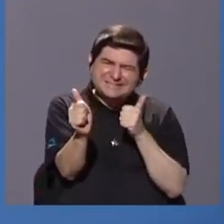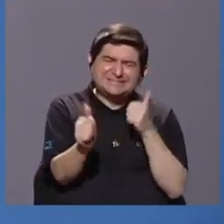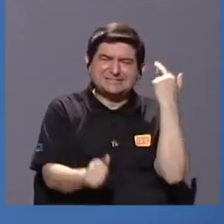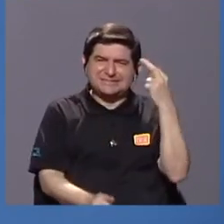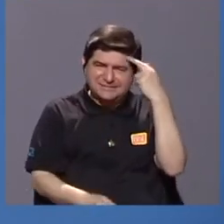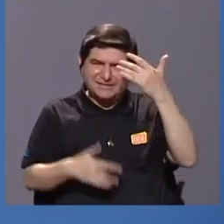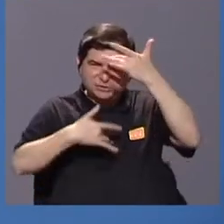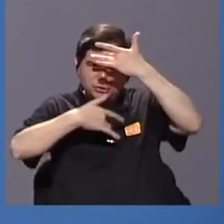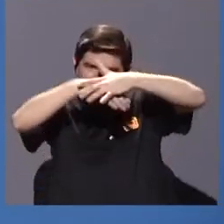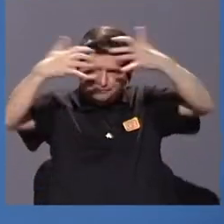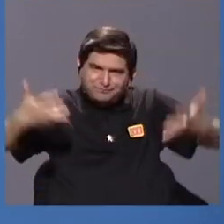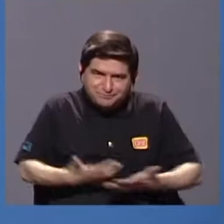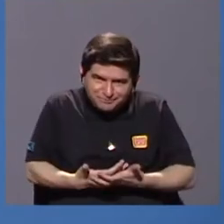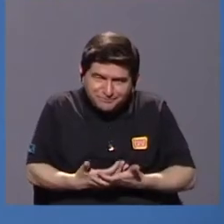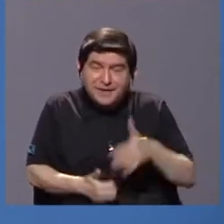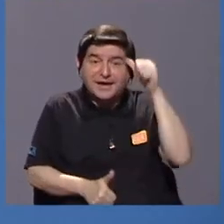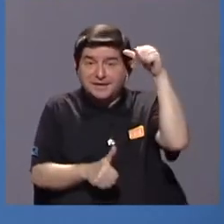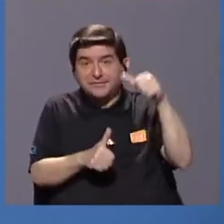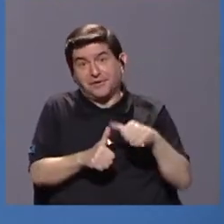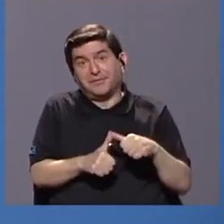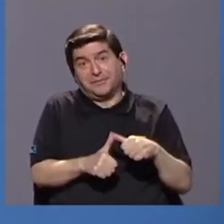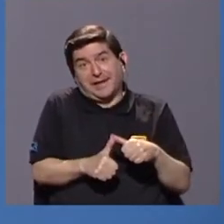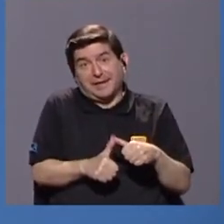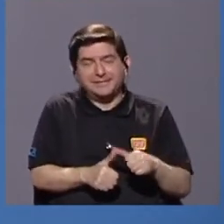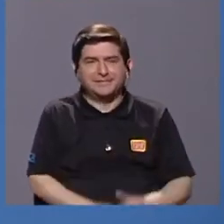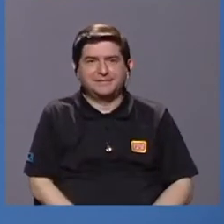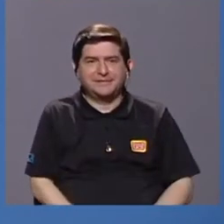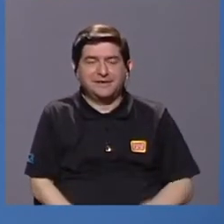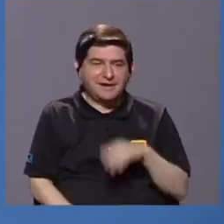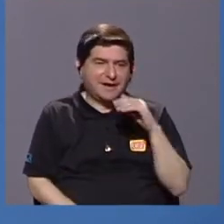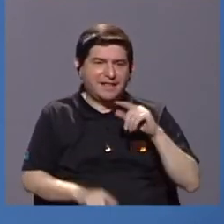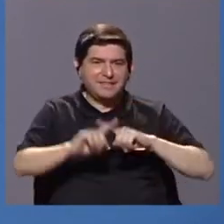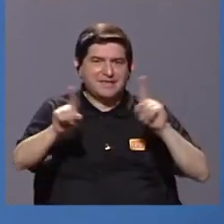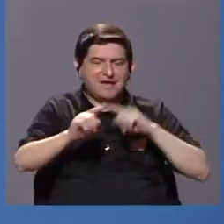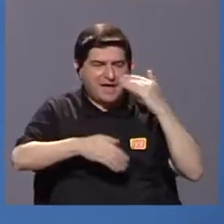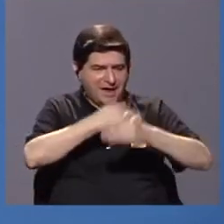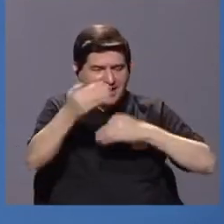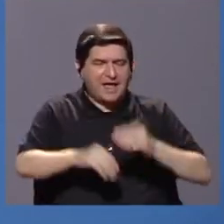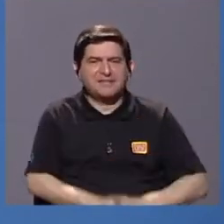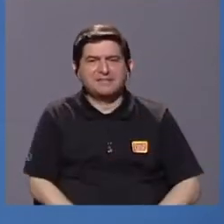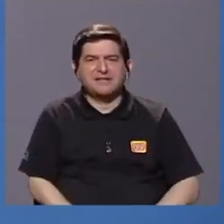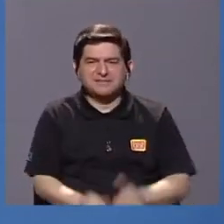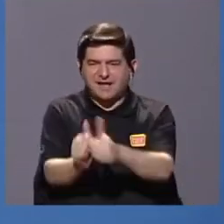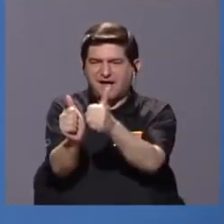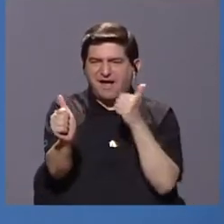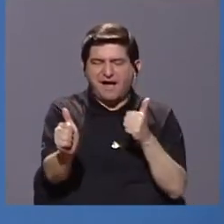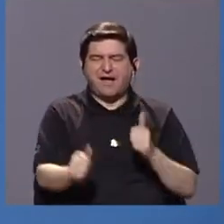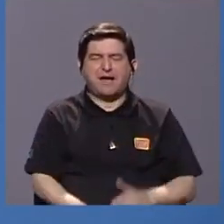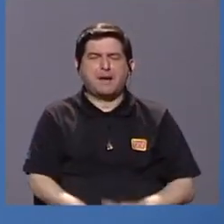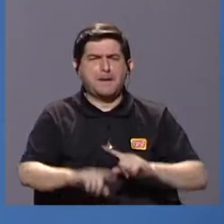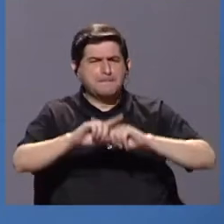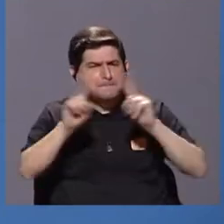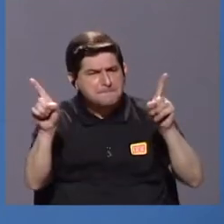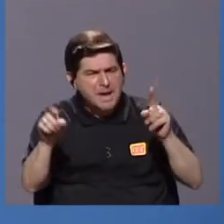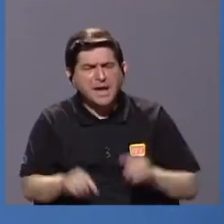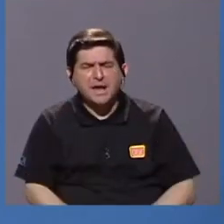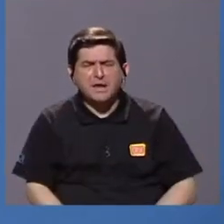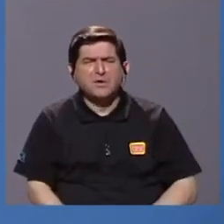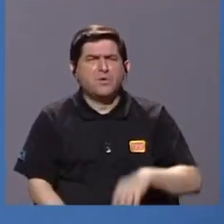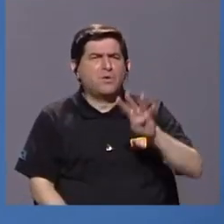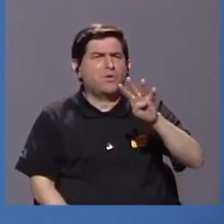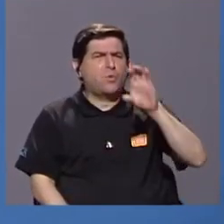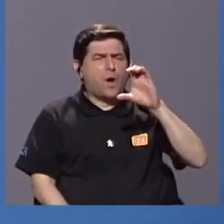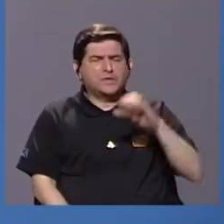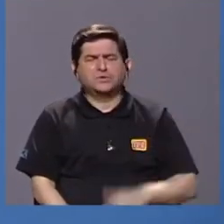la pandemia. Recordemos que la pandemia de ahí ha atrasado muchos procesos. Aún así, se han repartido como 400 copias y